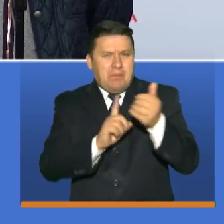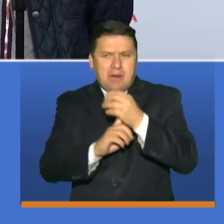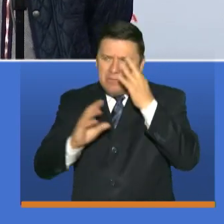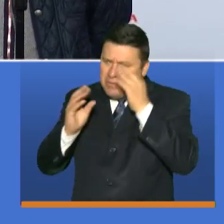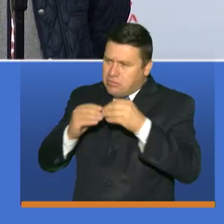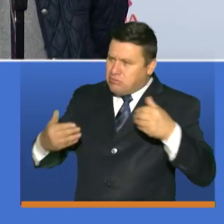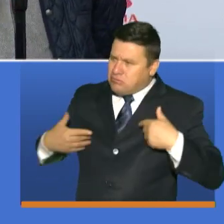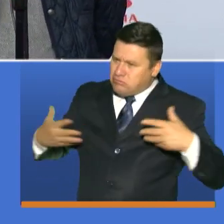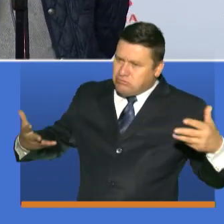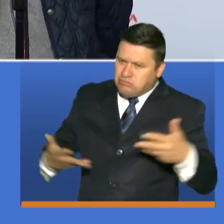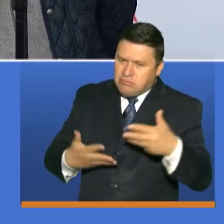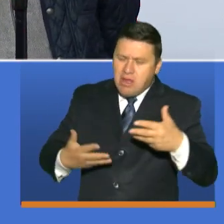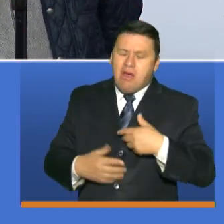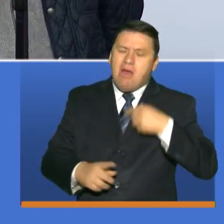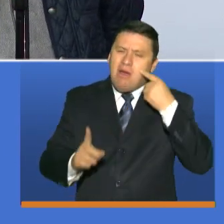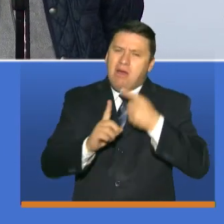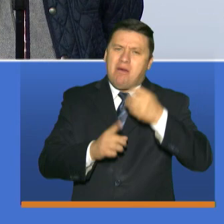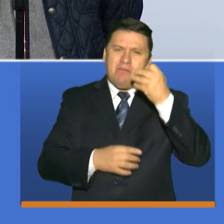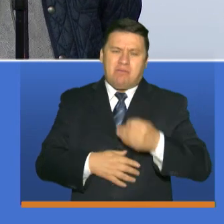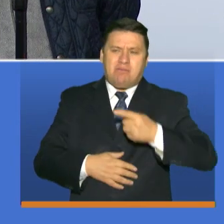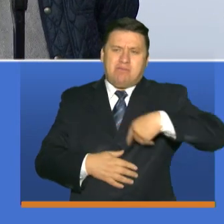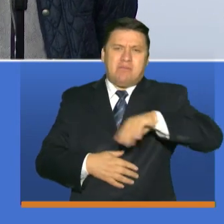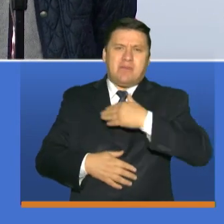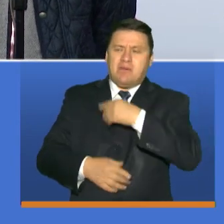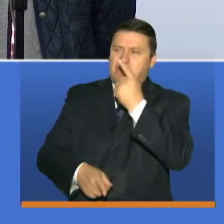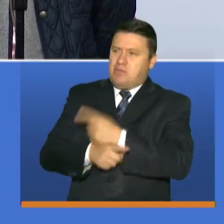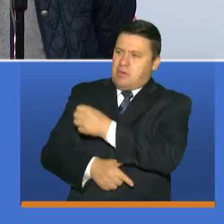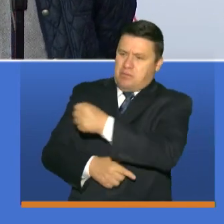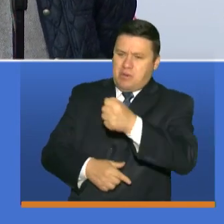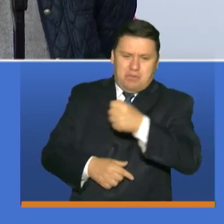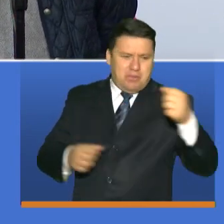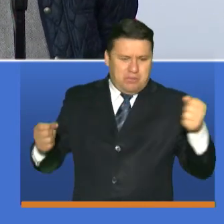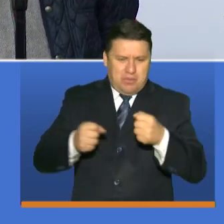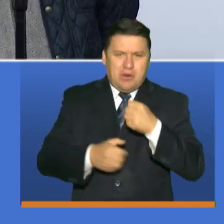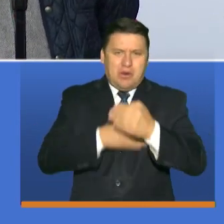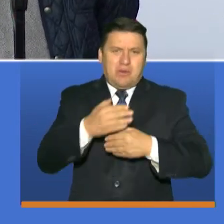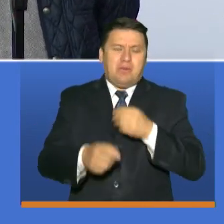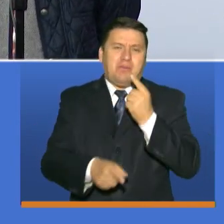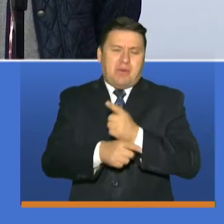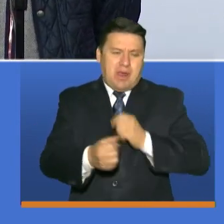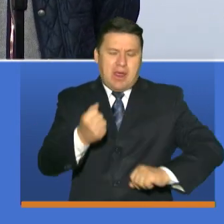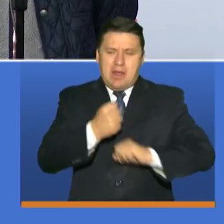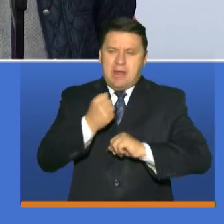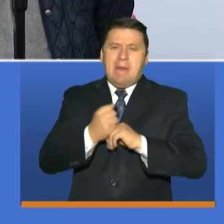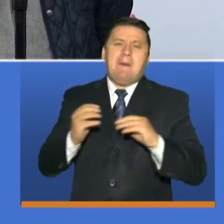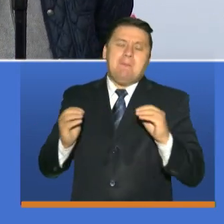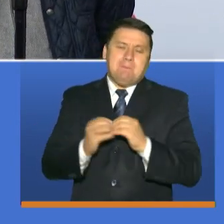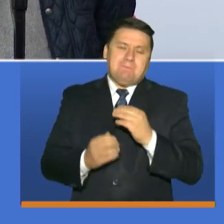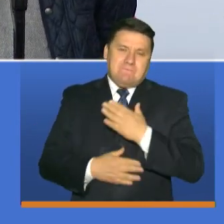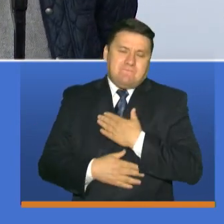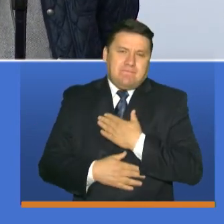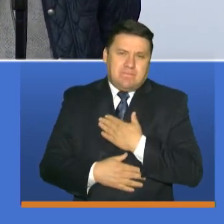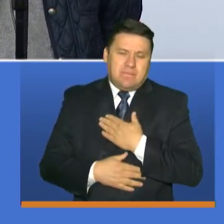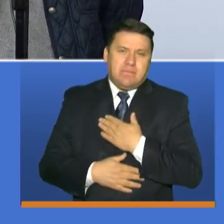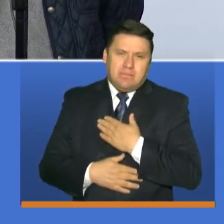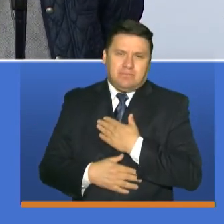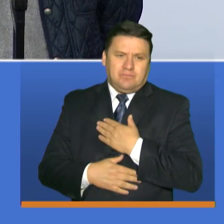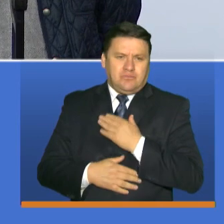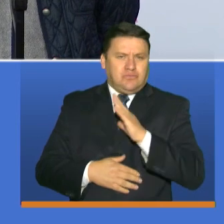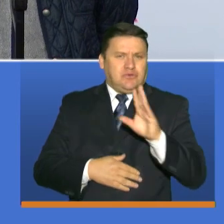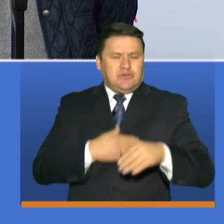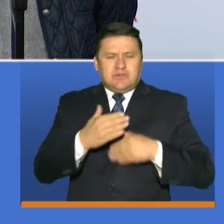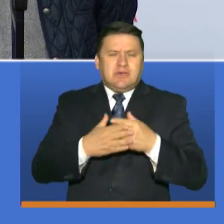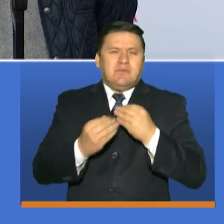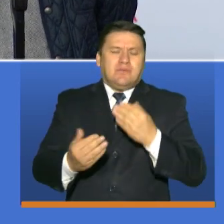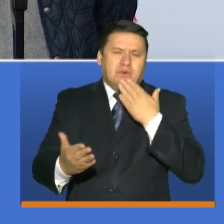solidaridad, Caro, manos convencemos, que ustedes eran los indicados para apoyarnos en este proceso. Y de verdad que una vez más a nombre de todo este proceso,